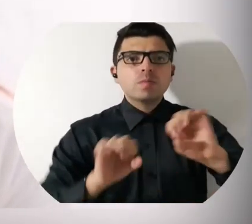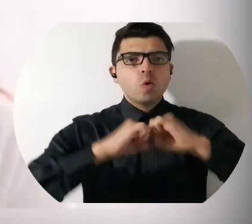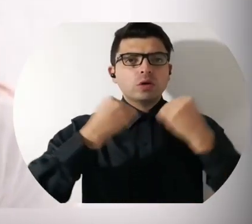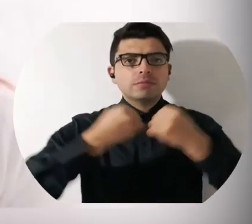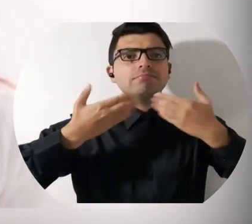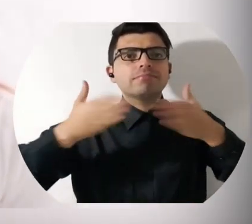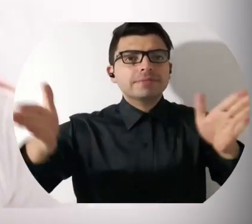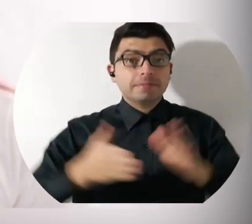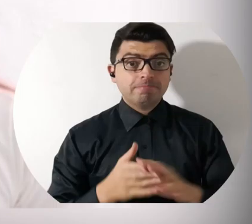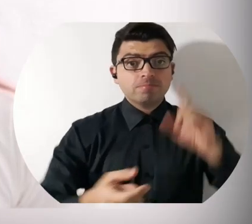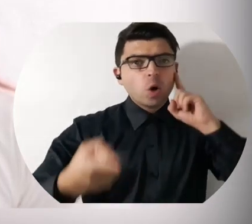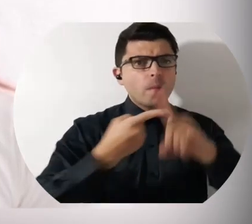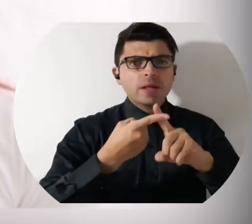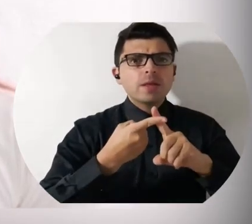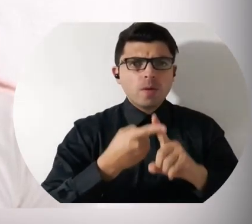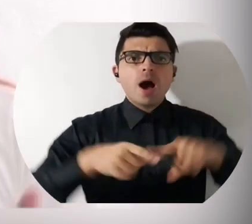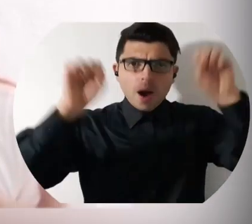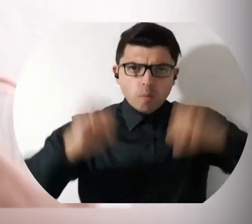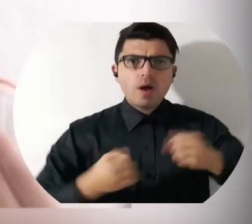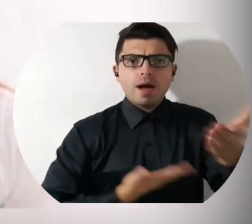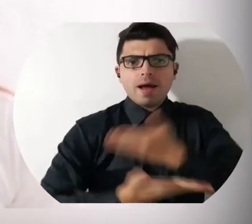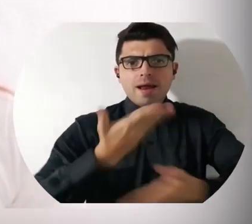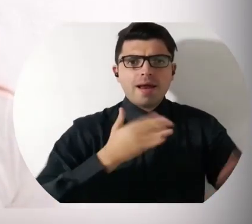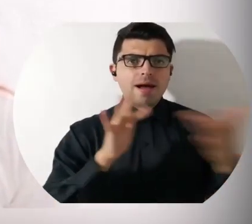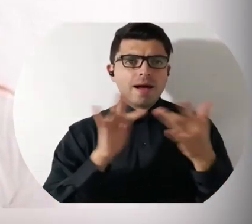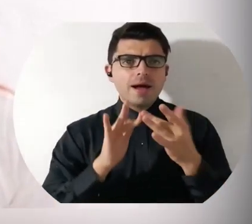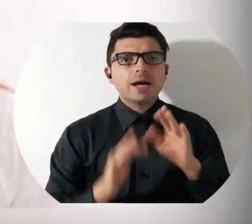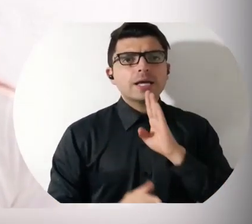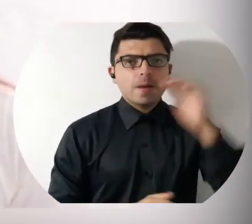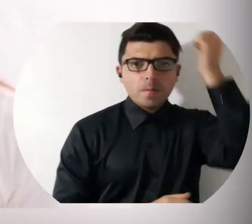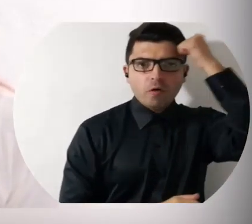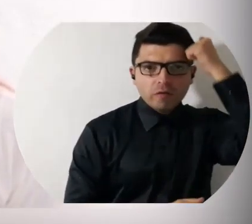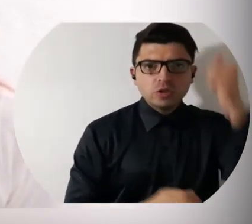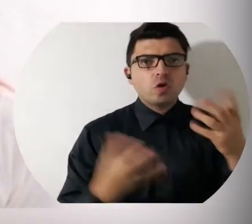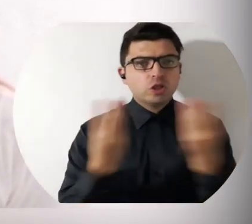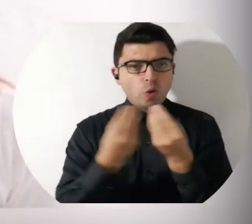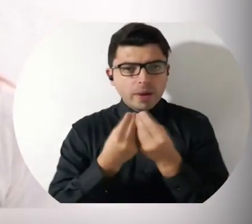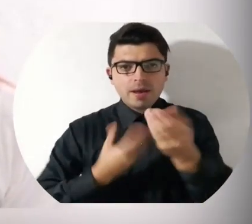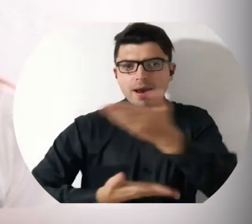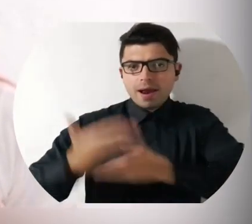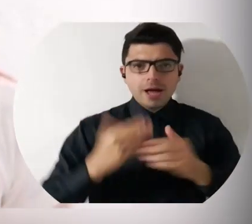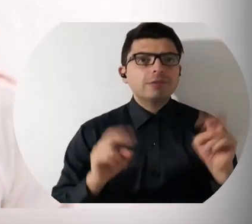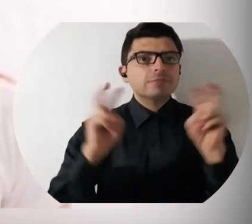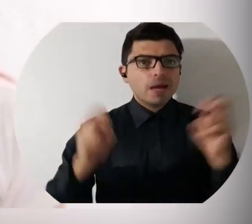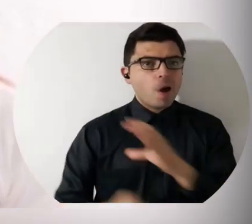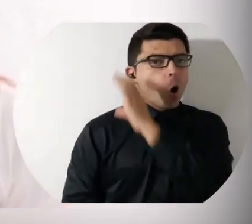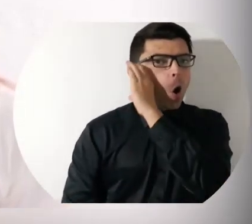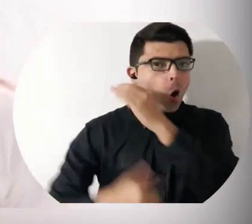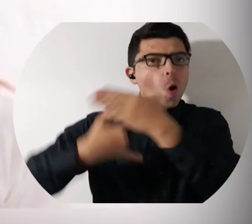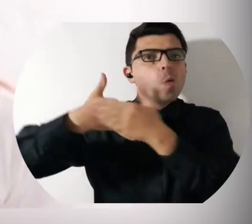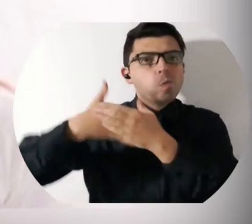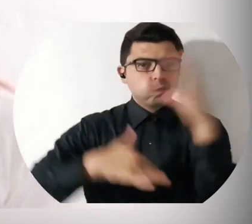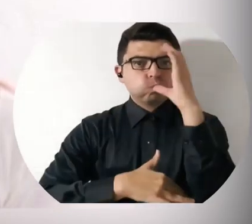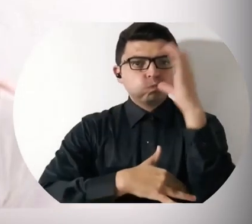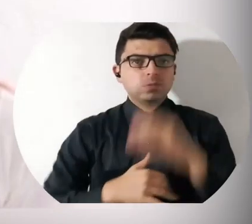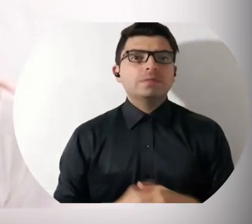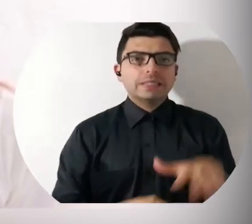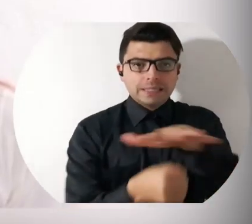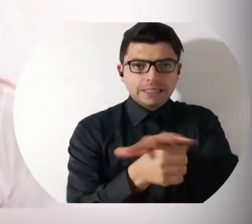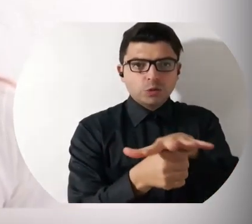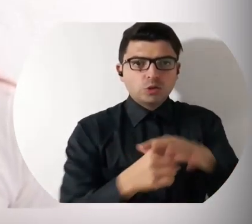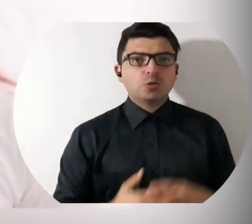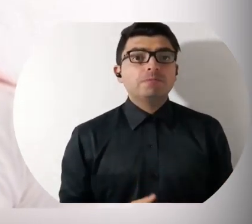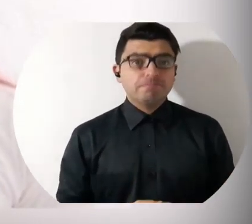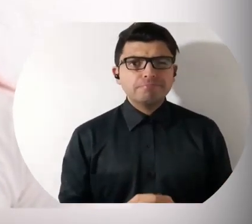aula abierta, el cual tiene como objetivo que podamos interactuar con nuestros profesores y compañeros con referente a lo que está pasando actualmente en nuestro